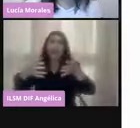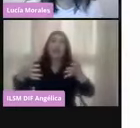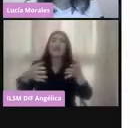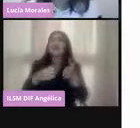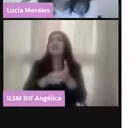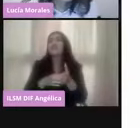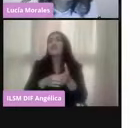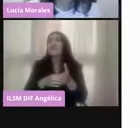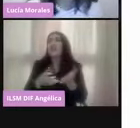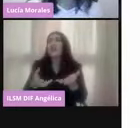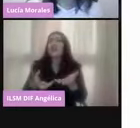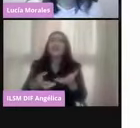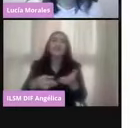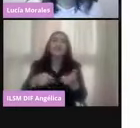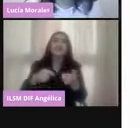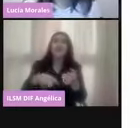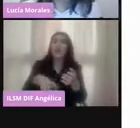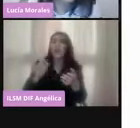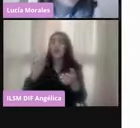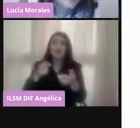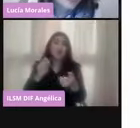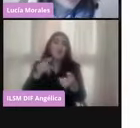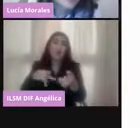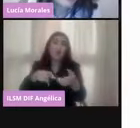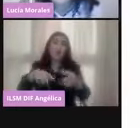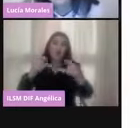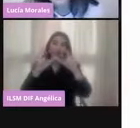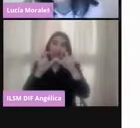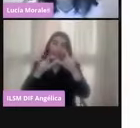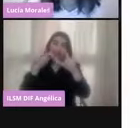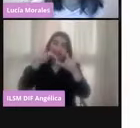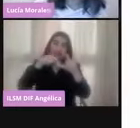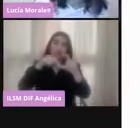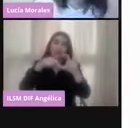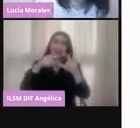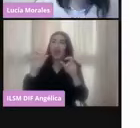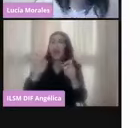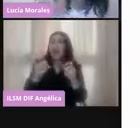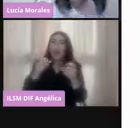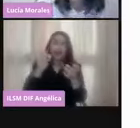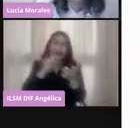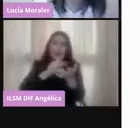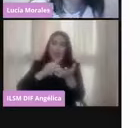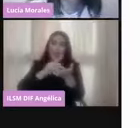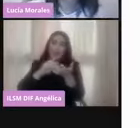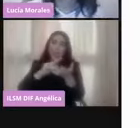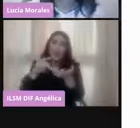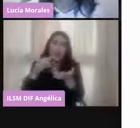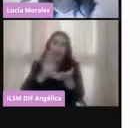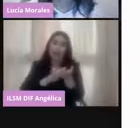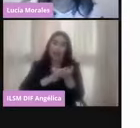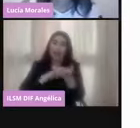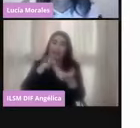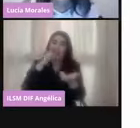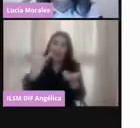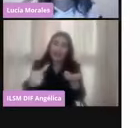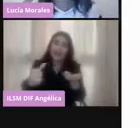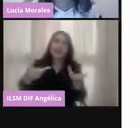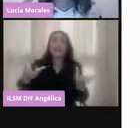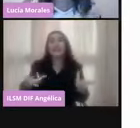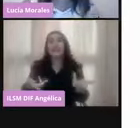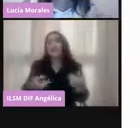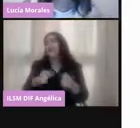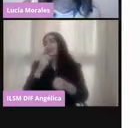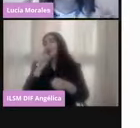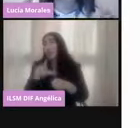la marcadora de la credencial, el líquido indeleble, que les voy a hablar un poquito de eso más adelante. Y, bueno, también